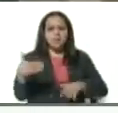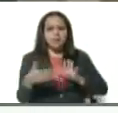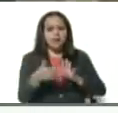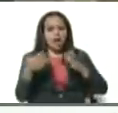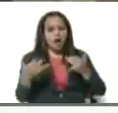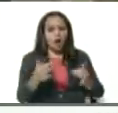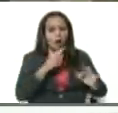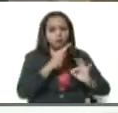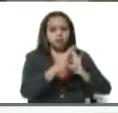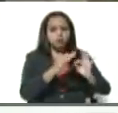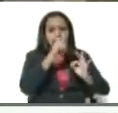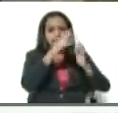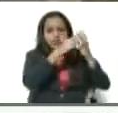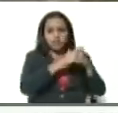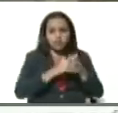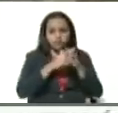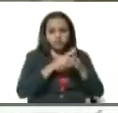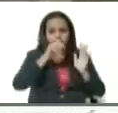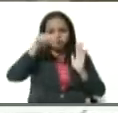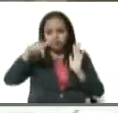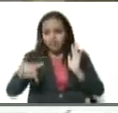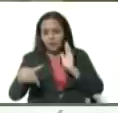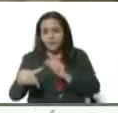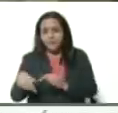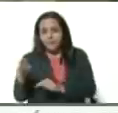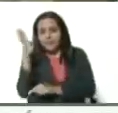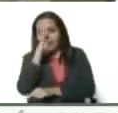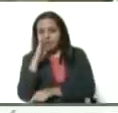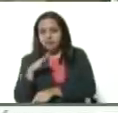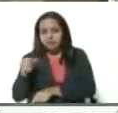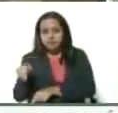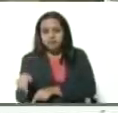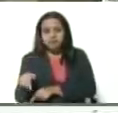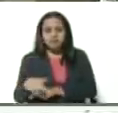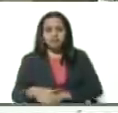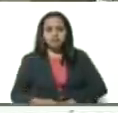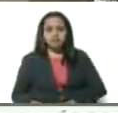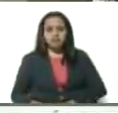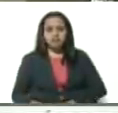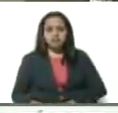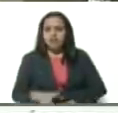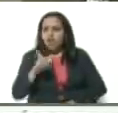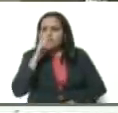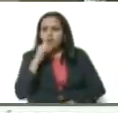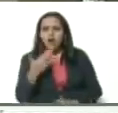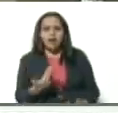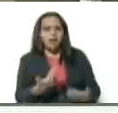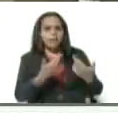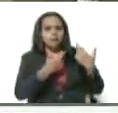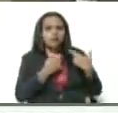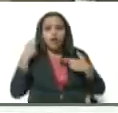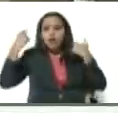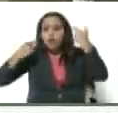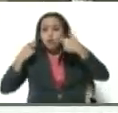cuando vemos los números de Brasil, que por irresponsabilidad, locura, de Jair